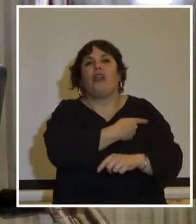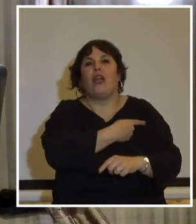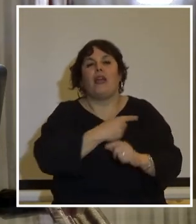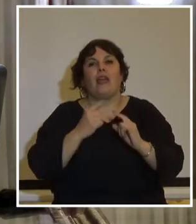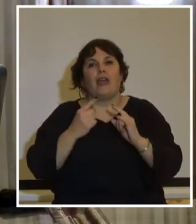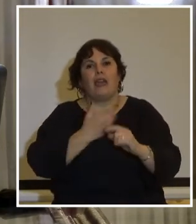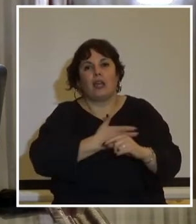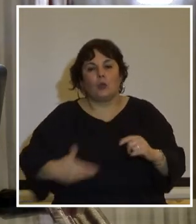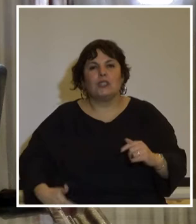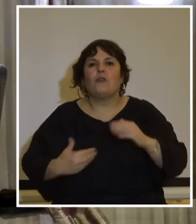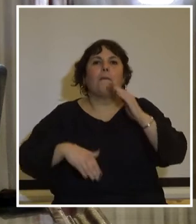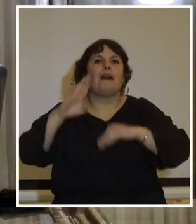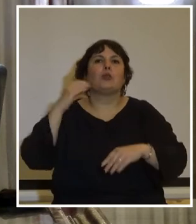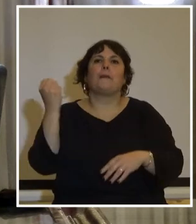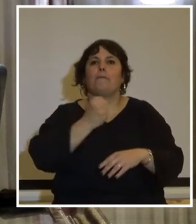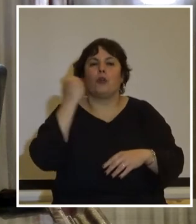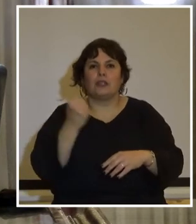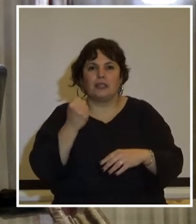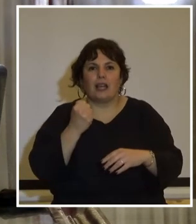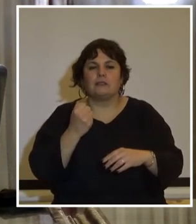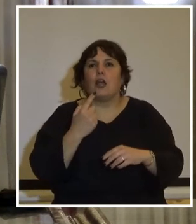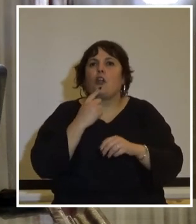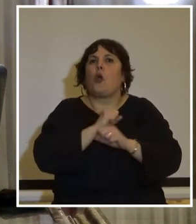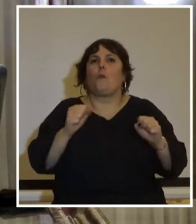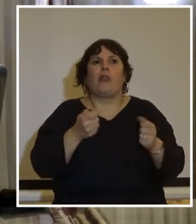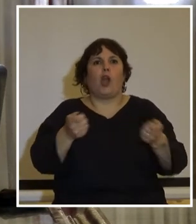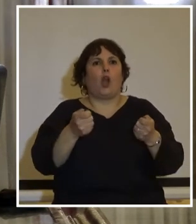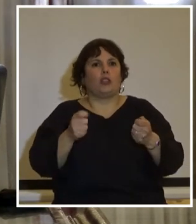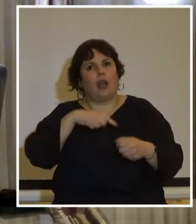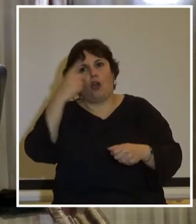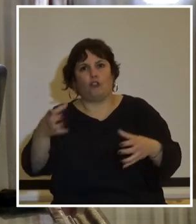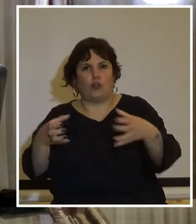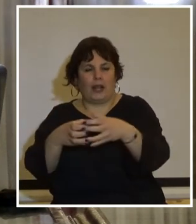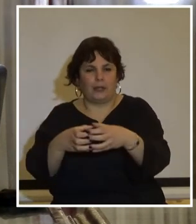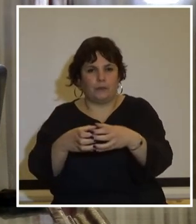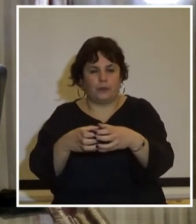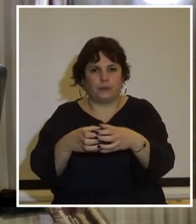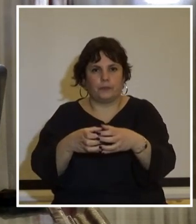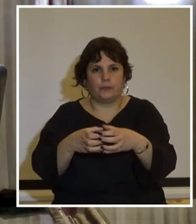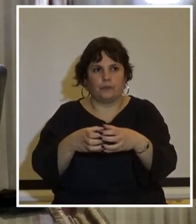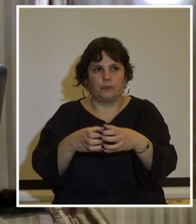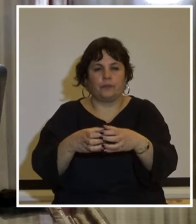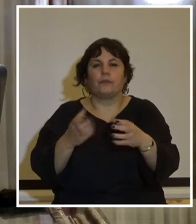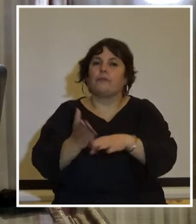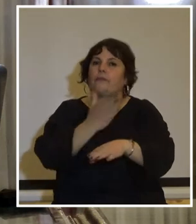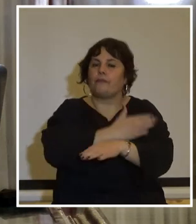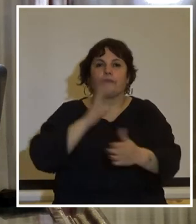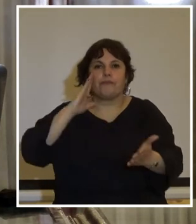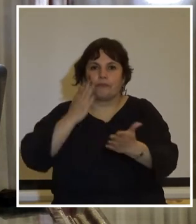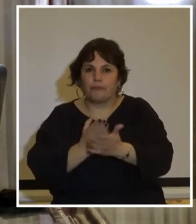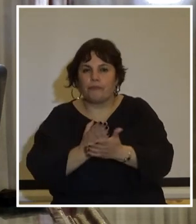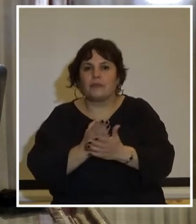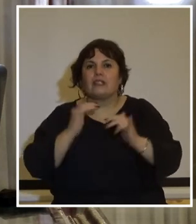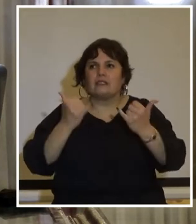en el órgano de mayor importancia del estado y su actuación no podía ser controlada por otro organismo previo al golpe de estado se comenzó a